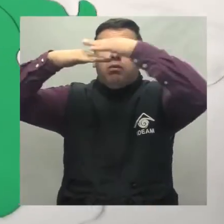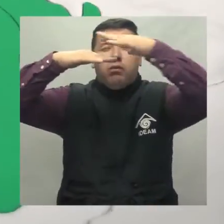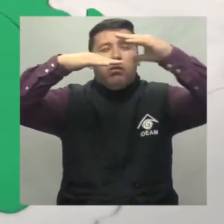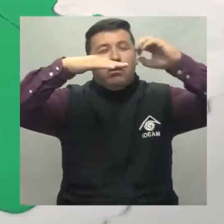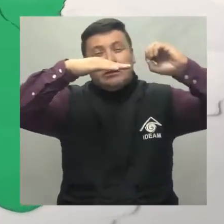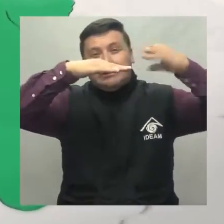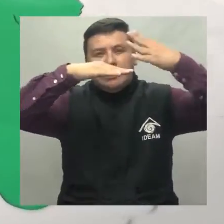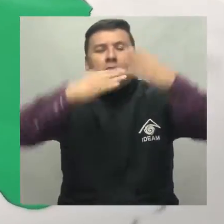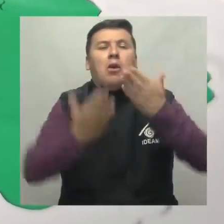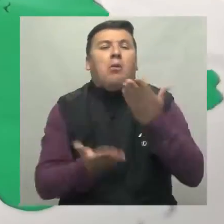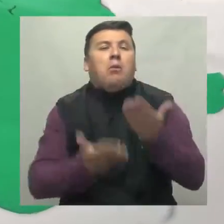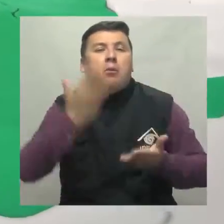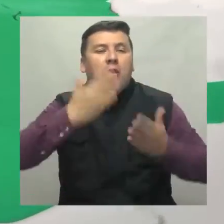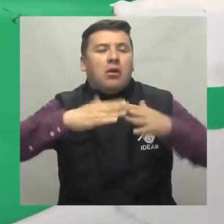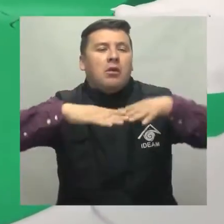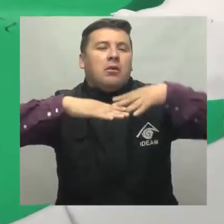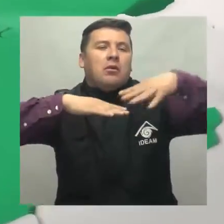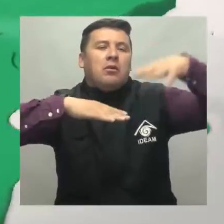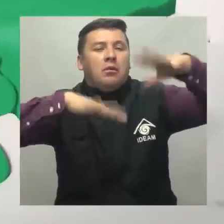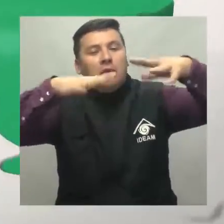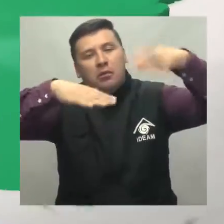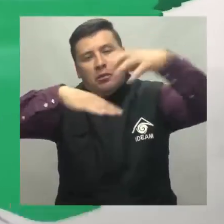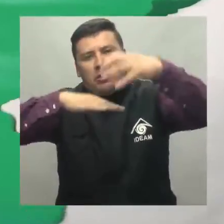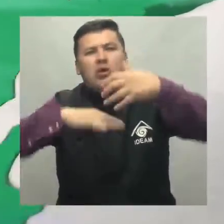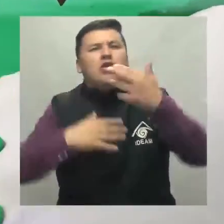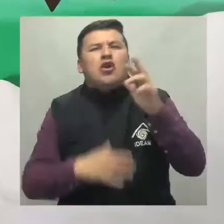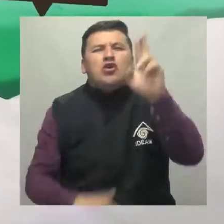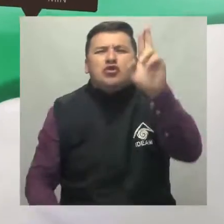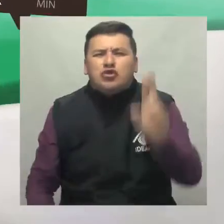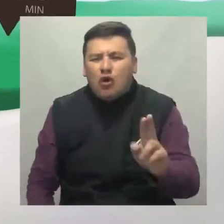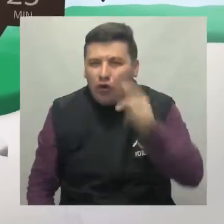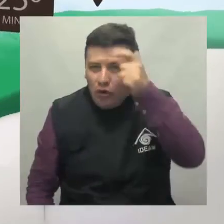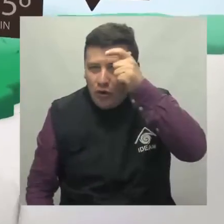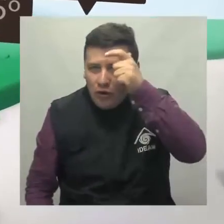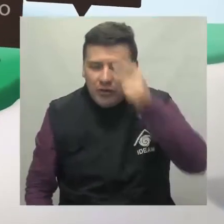región y probabilidad de lluvias ligeras sobre el sur de Córdoba.